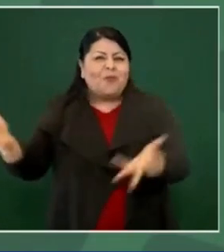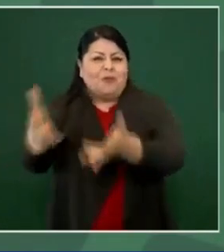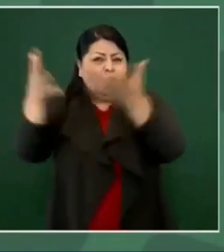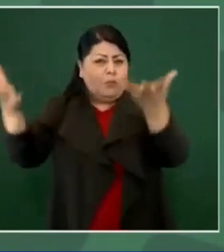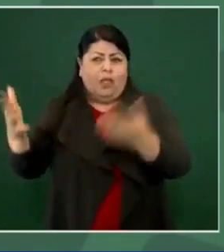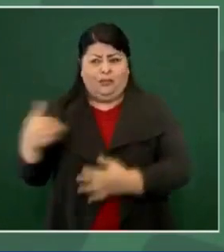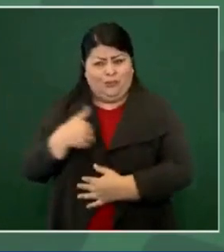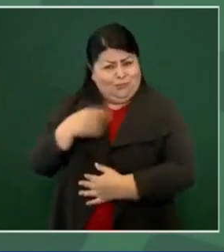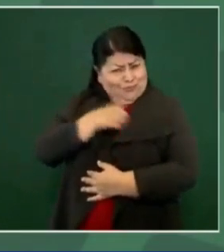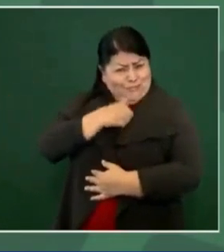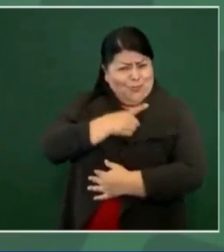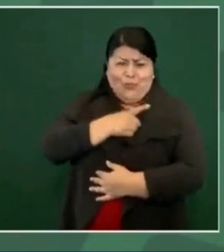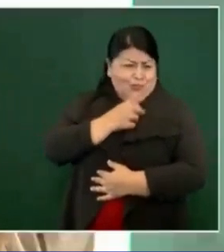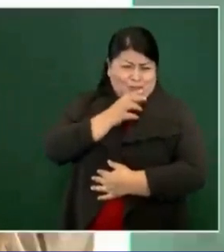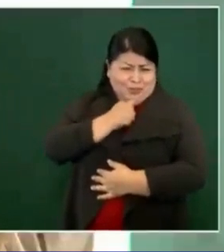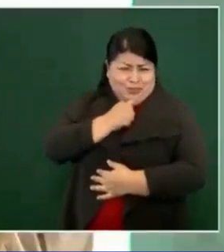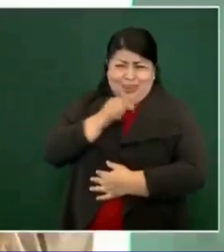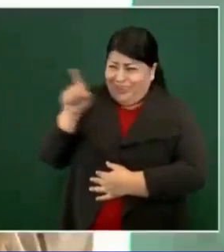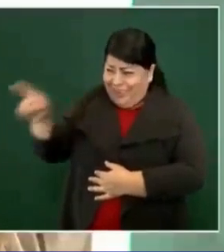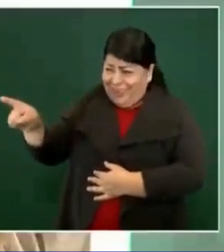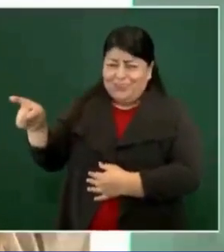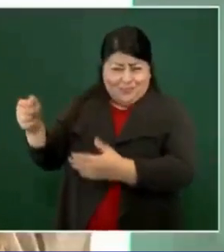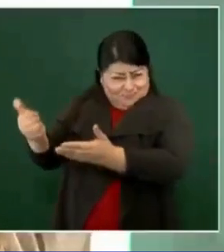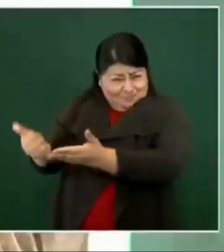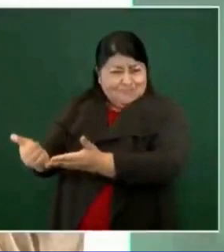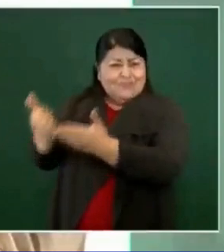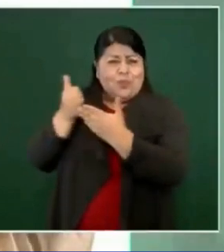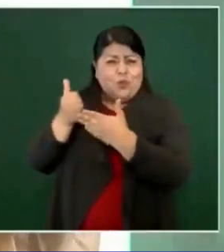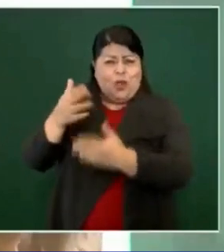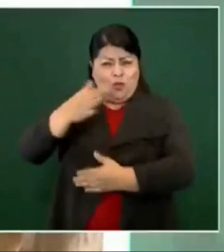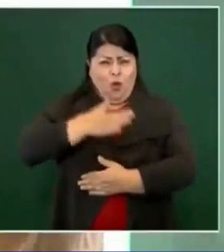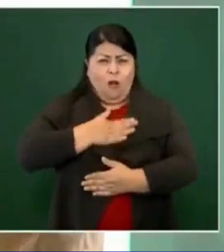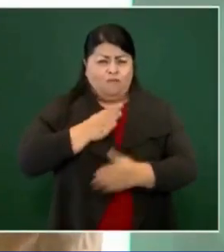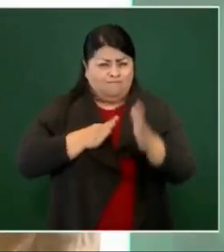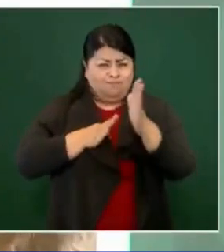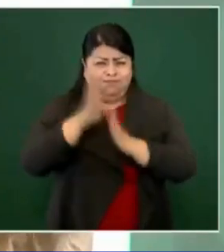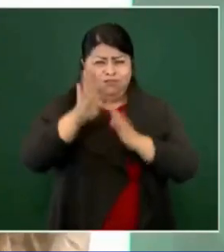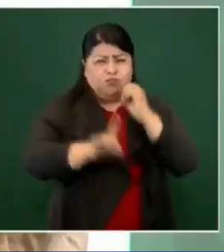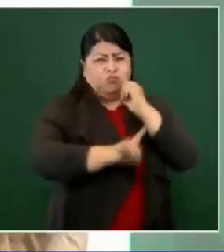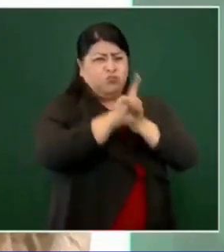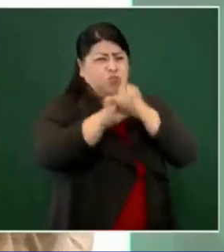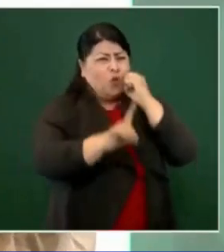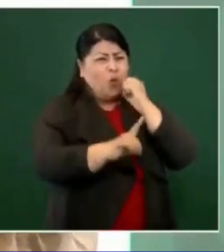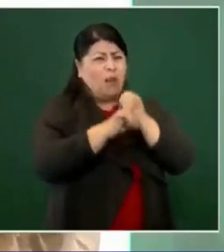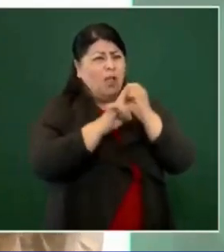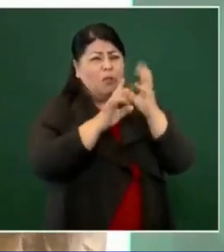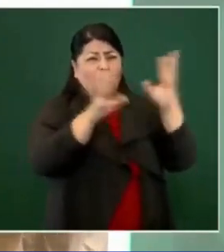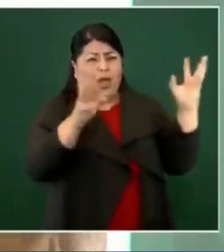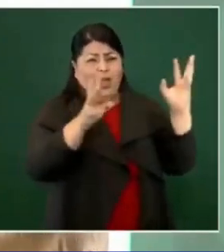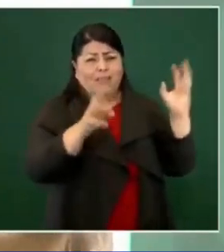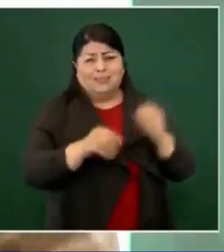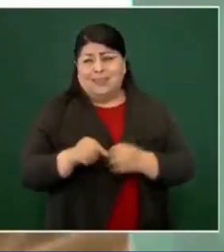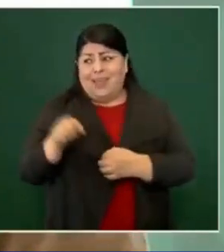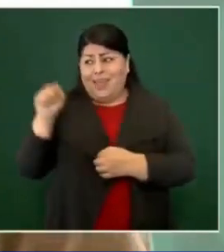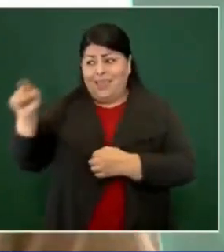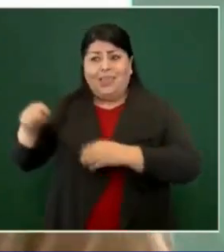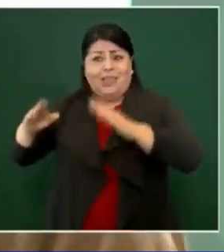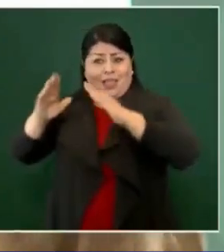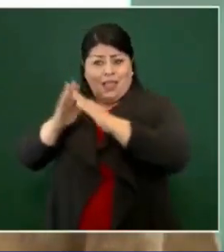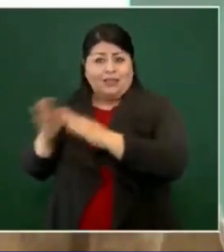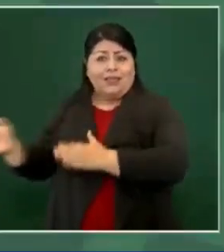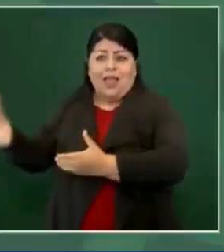salir adelante, enfrentar problemas afuera si adentro,